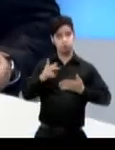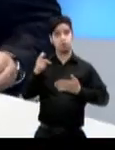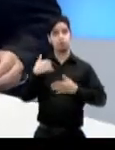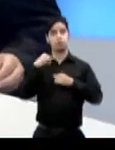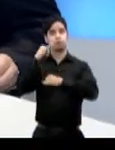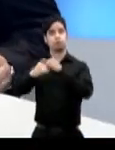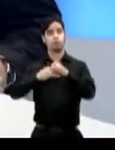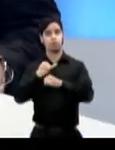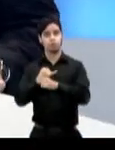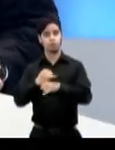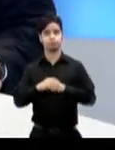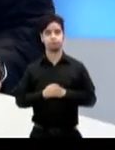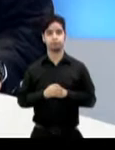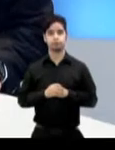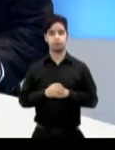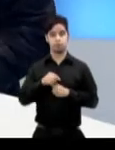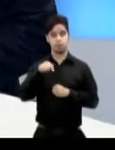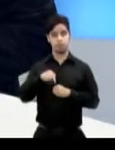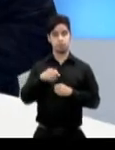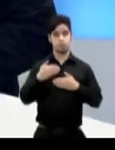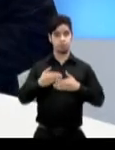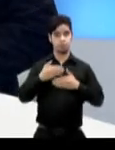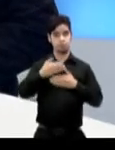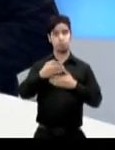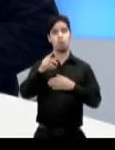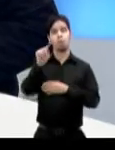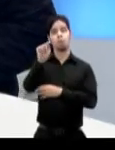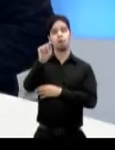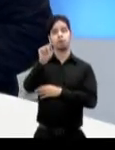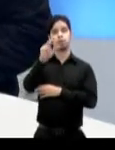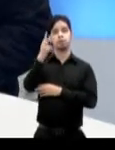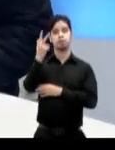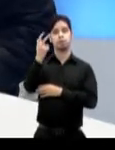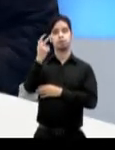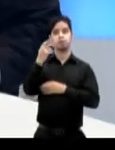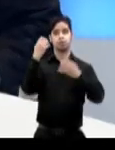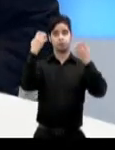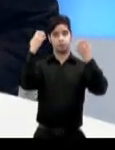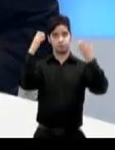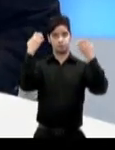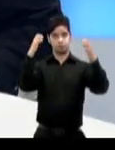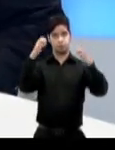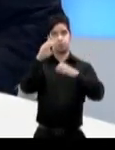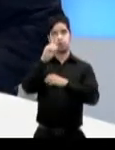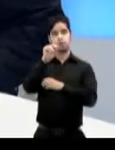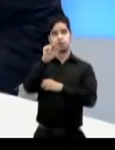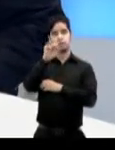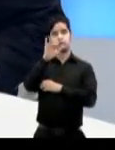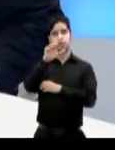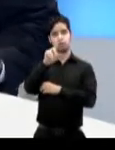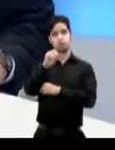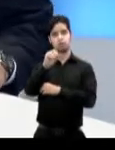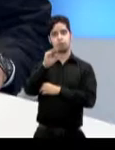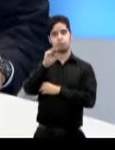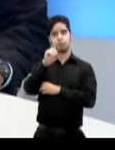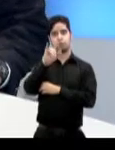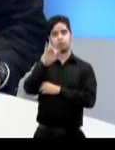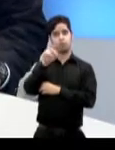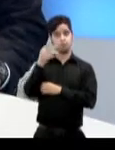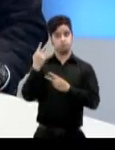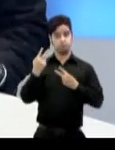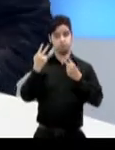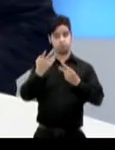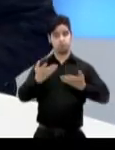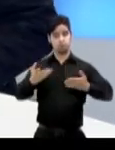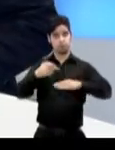Este próximo martes 13 de enero el presidente de la República Dominicana Danilo Medina estará en visita oficial